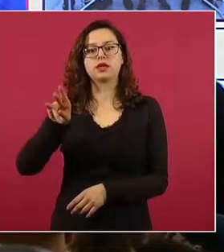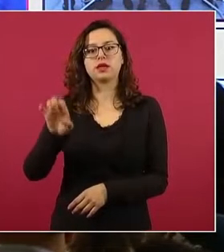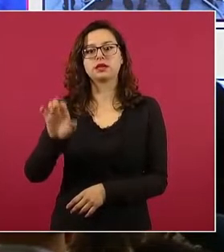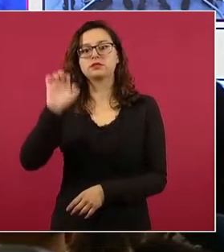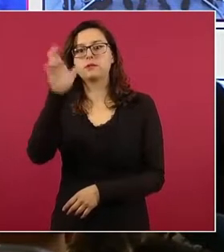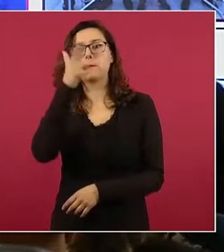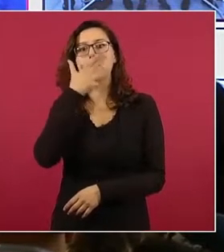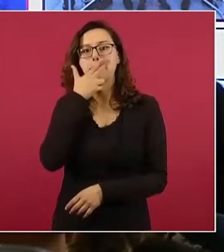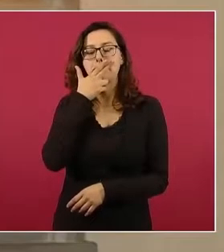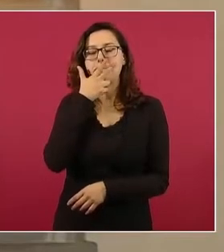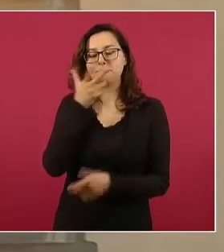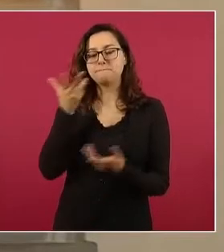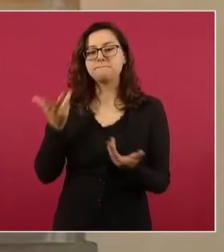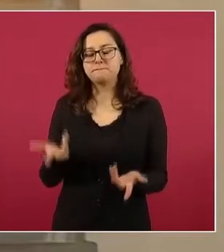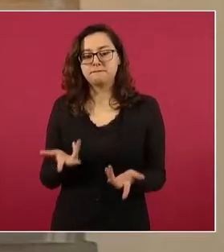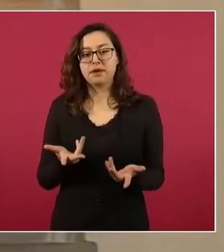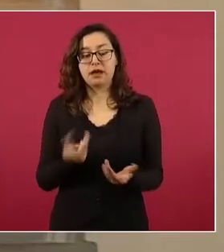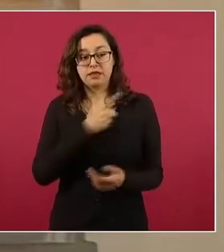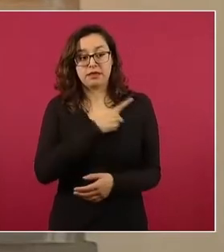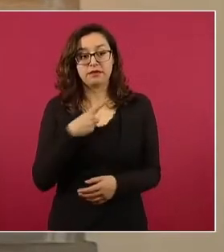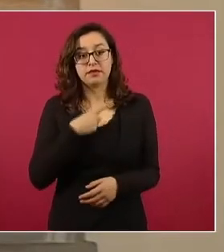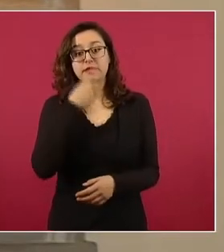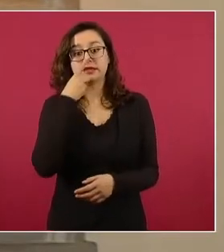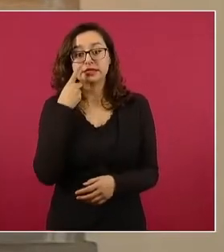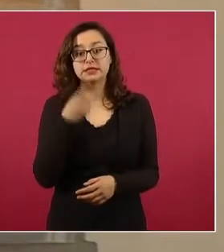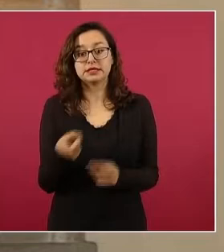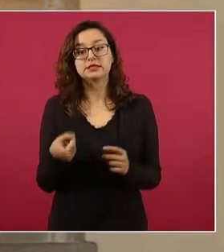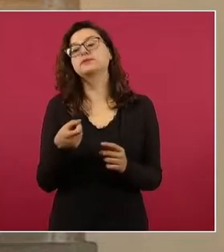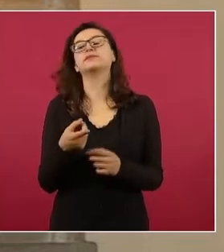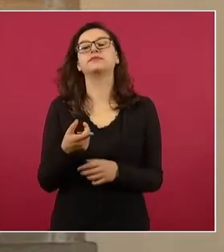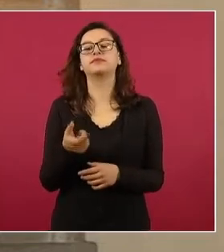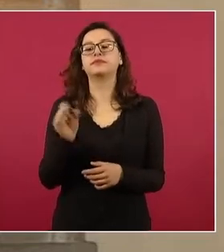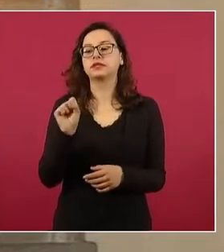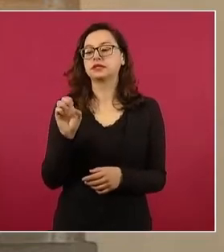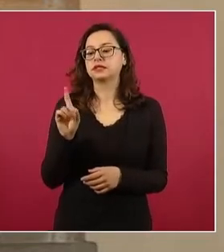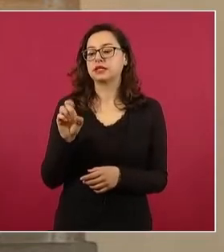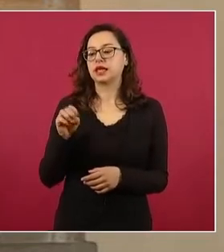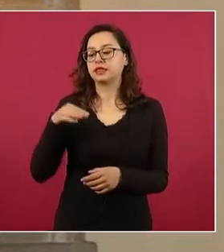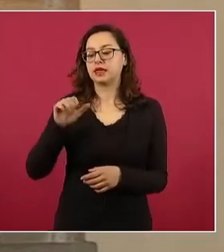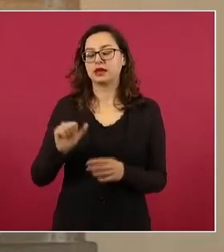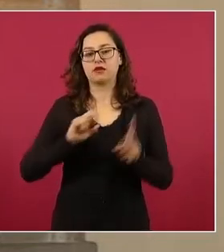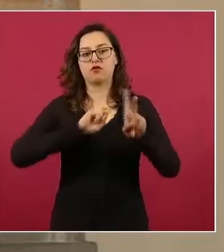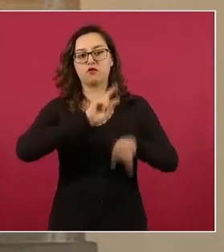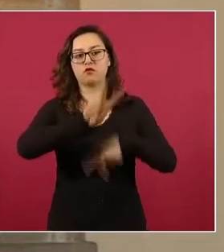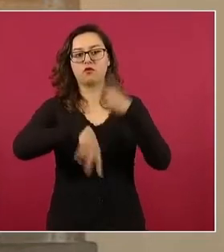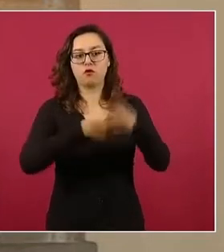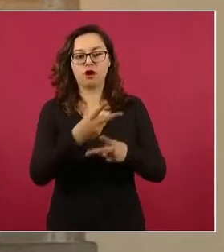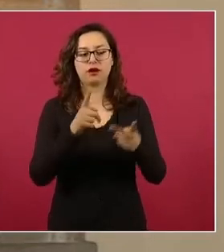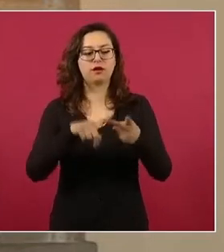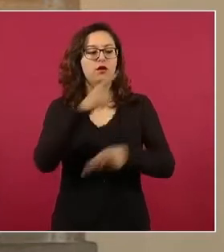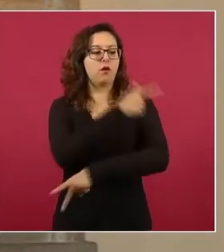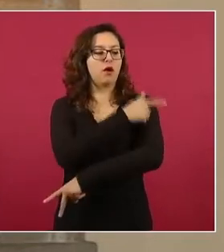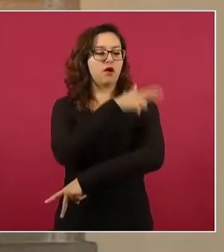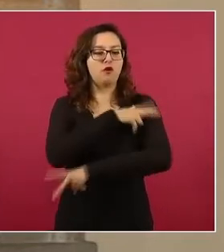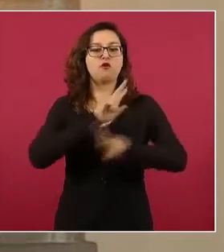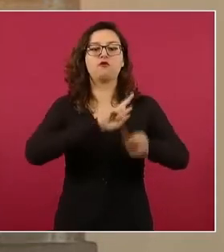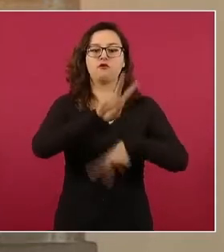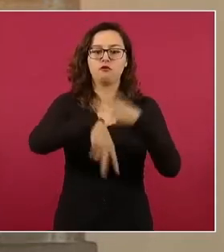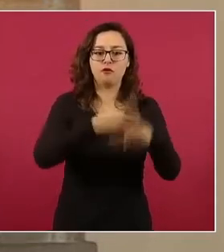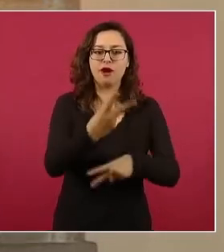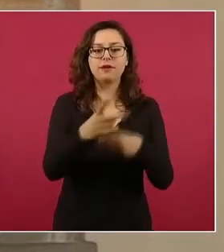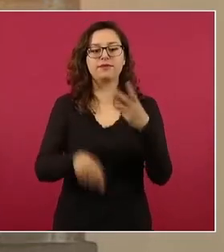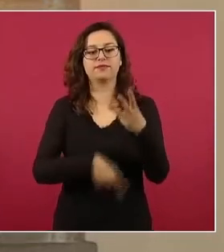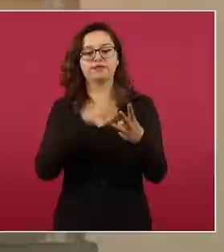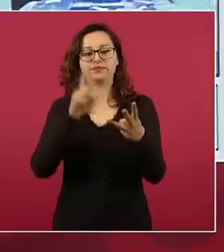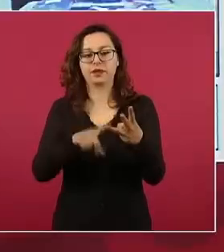Chihuahua, informar que a partir del despliegue que hay de la Secretaría de la Defensa Nacional y la Guardia Nacional, en coordinación